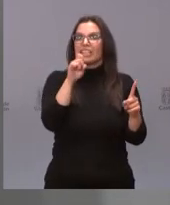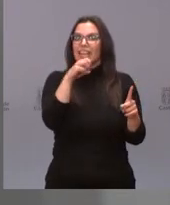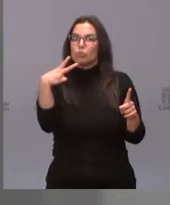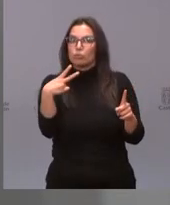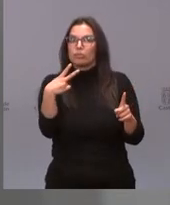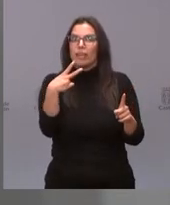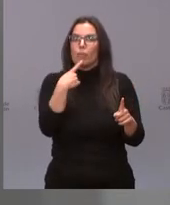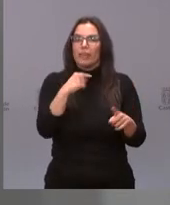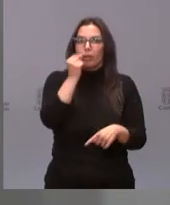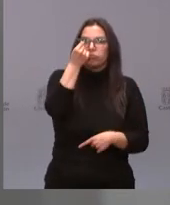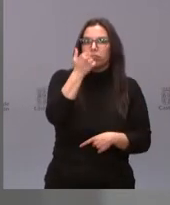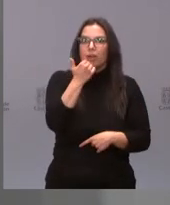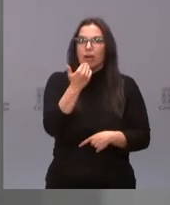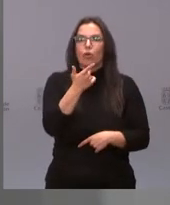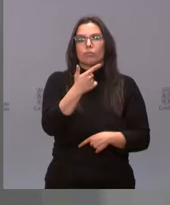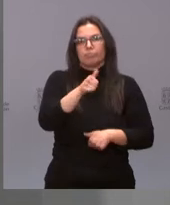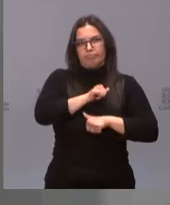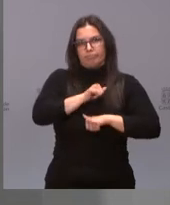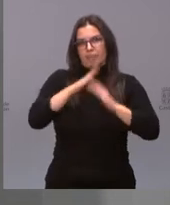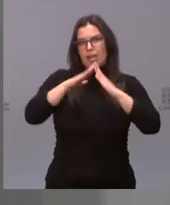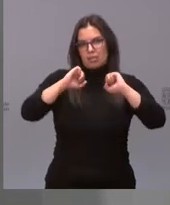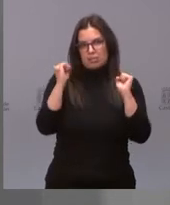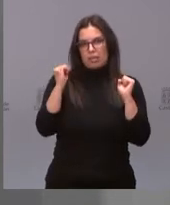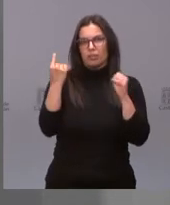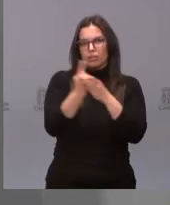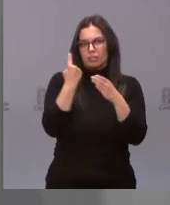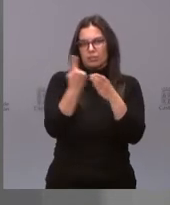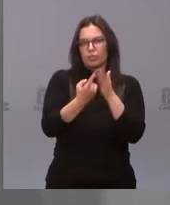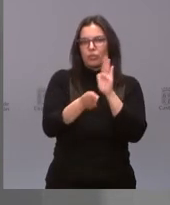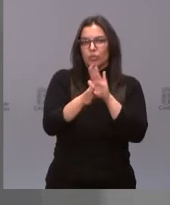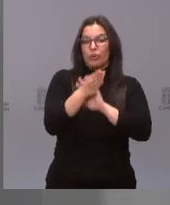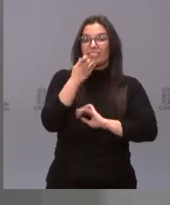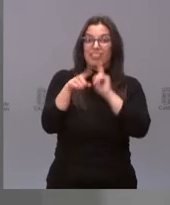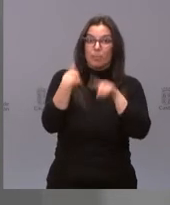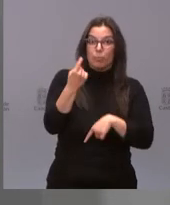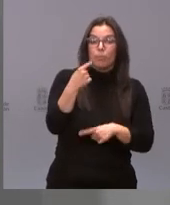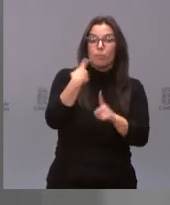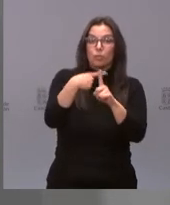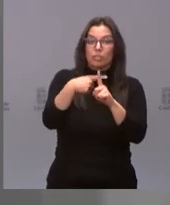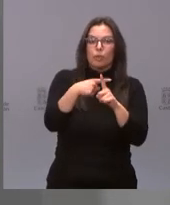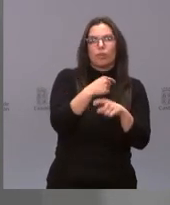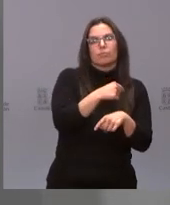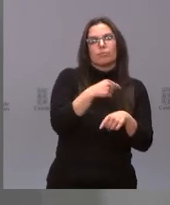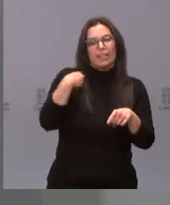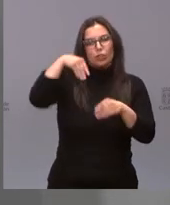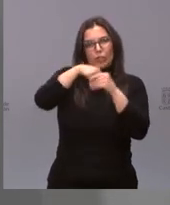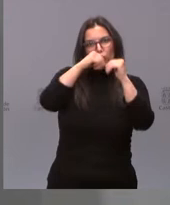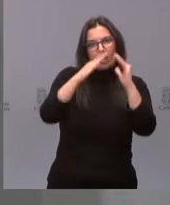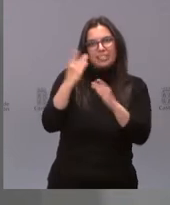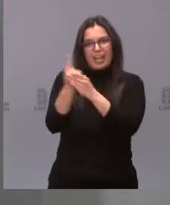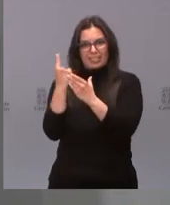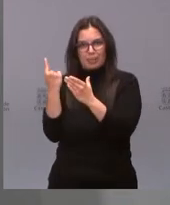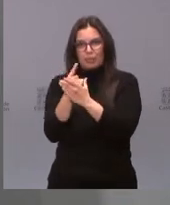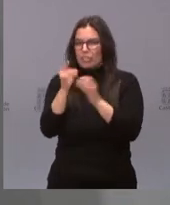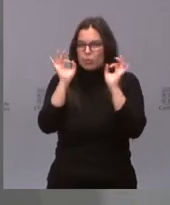estoy esperando que me den el resultado. Hay que mantener la cuarentena y, en el caso de que sea positivo, pasar a aislamiento. Todo esto sigue siendo